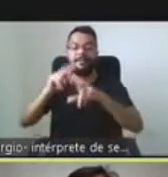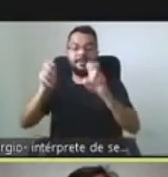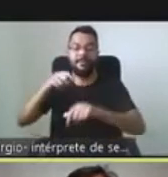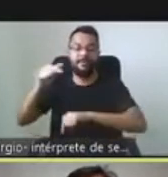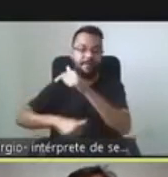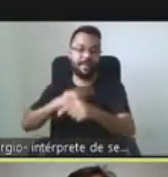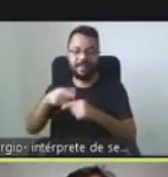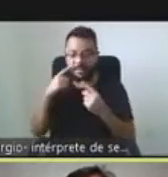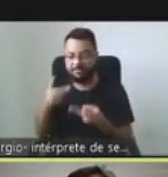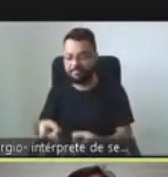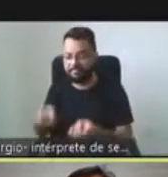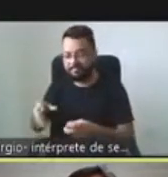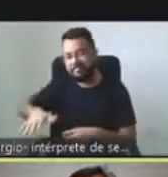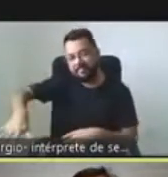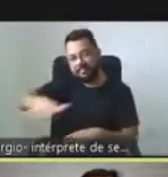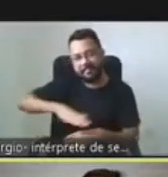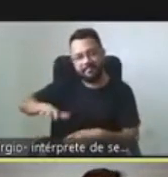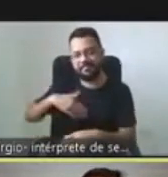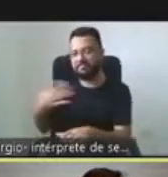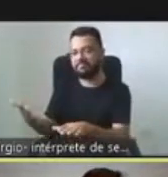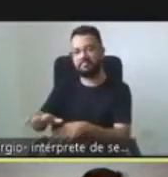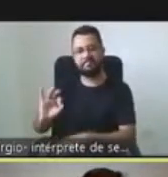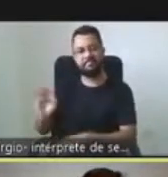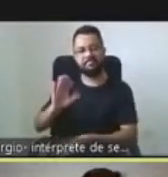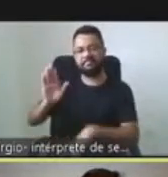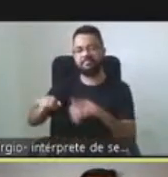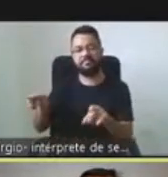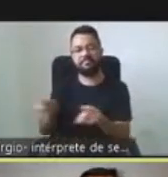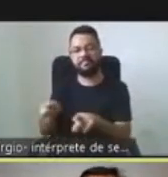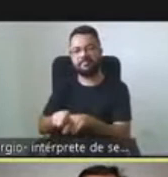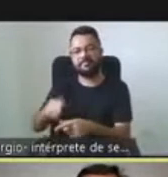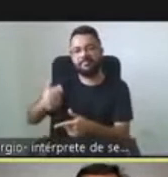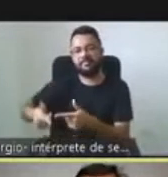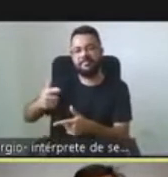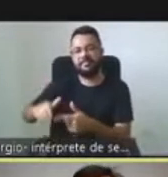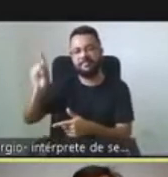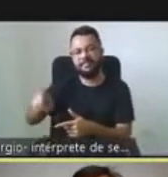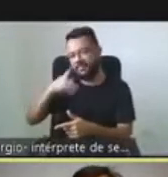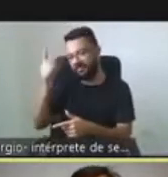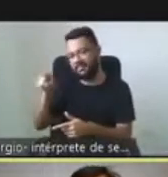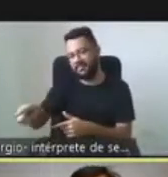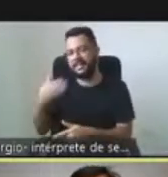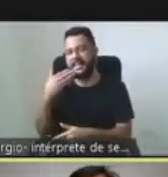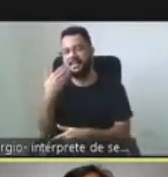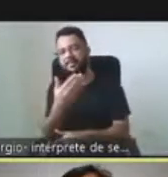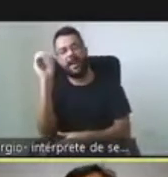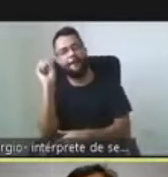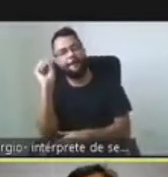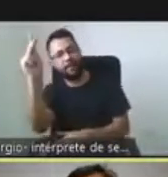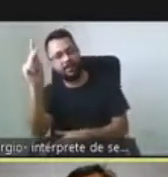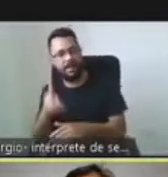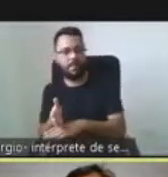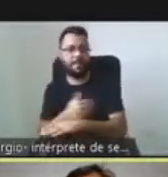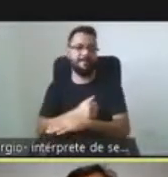inclusivos y a veces por el problema de la discapacidad, la persona necesita pedir la jubilación temprana, pero